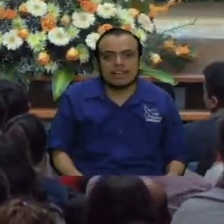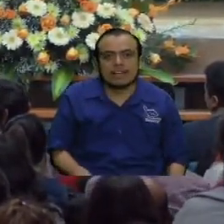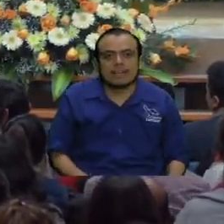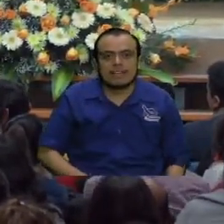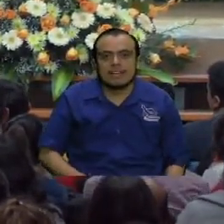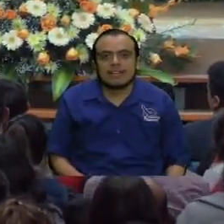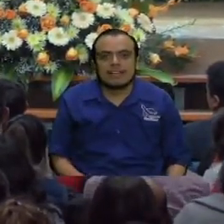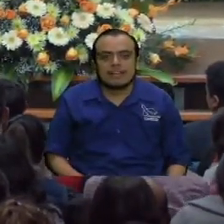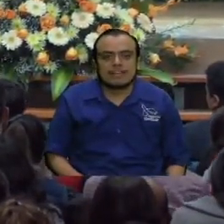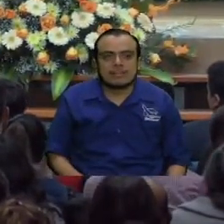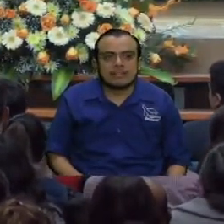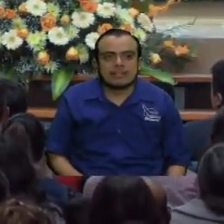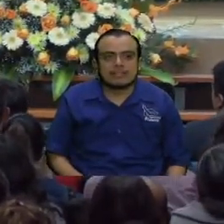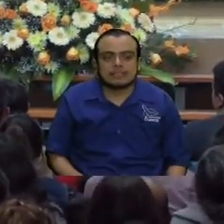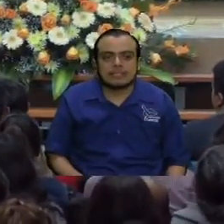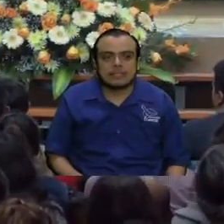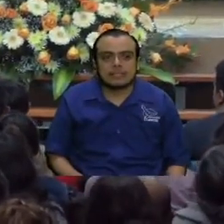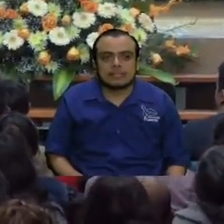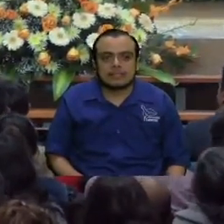a ellos a ellos